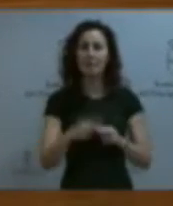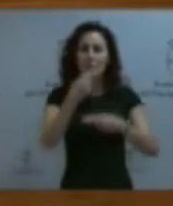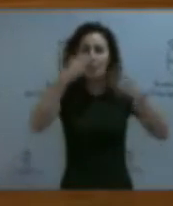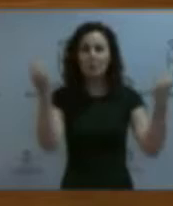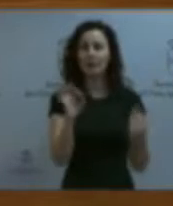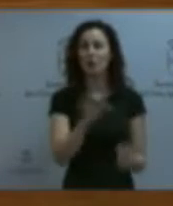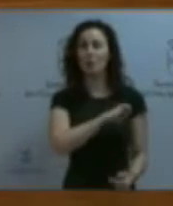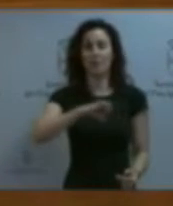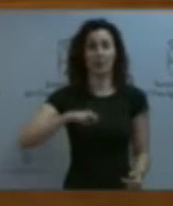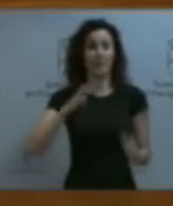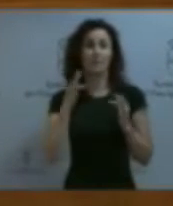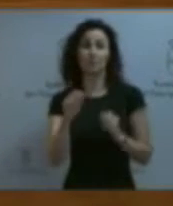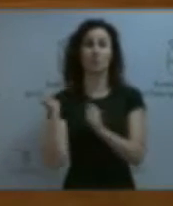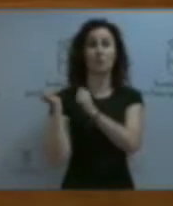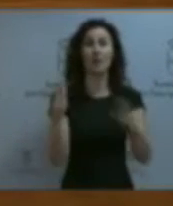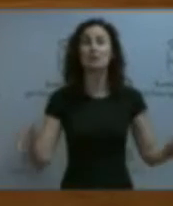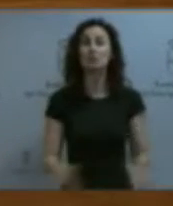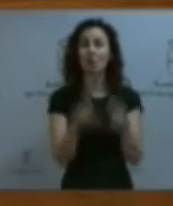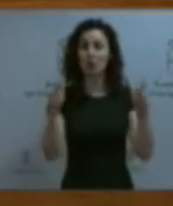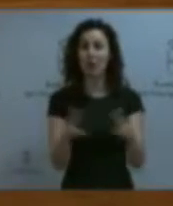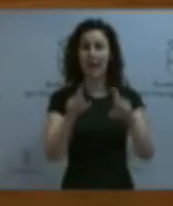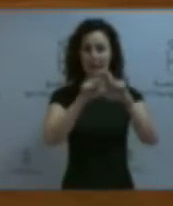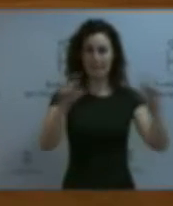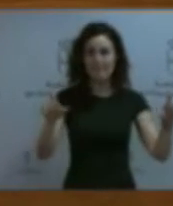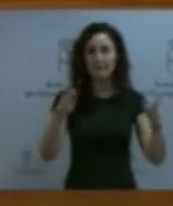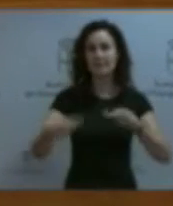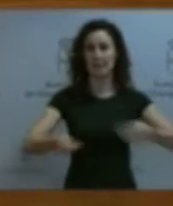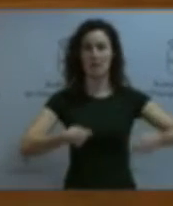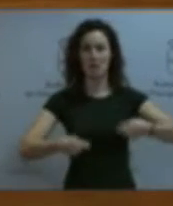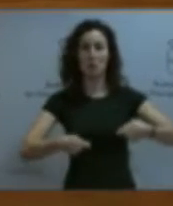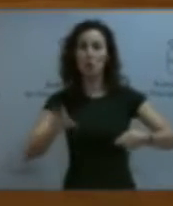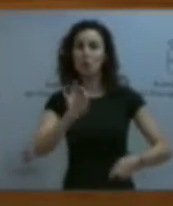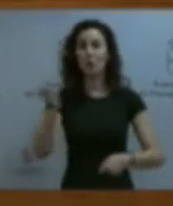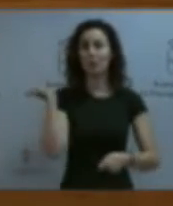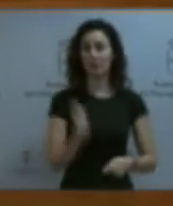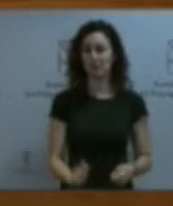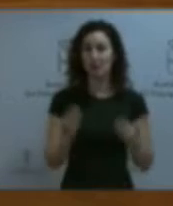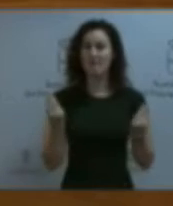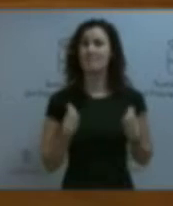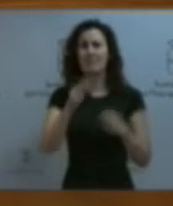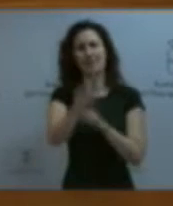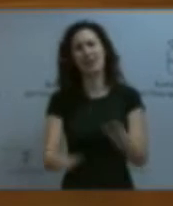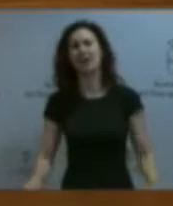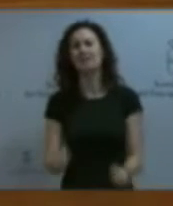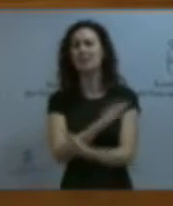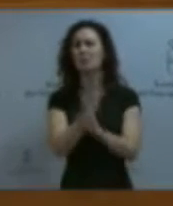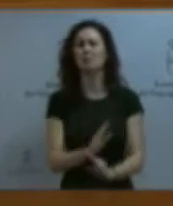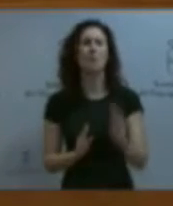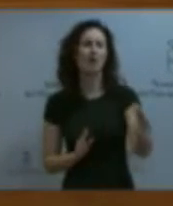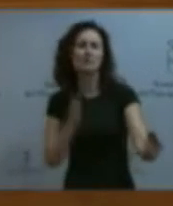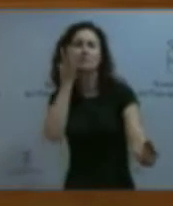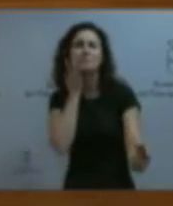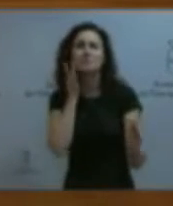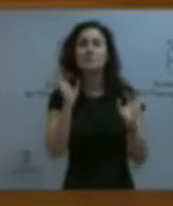privadas que vayan en beneficio de la sociedad, de la empresa, del negocio o la profesión, de la vida de la gente, en definitiva. Y aquí la información